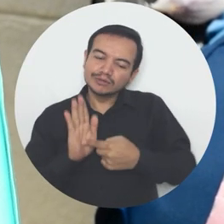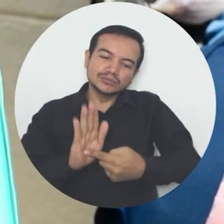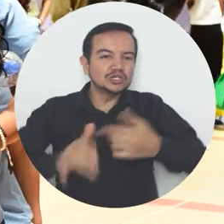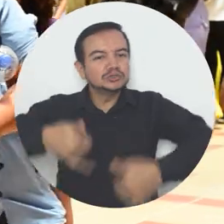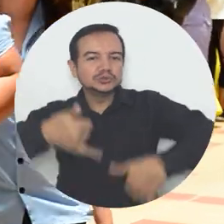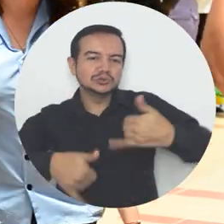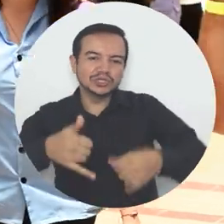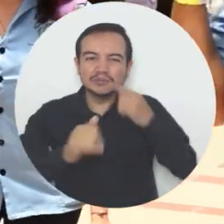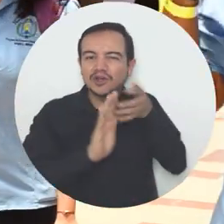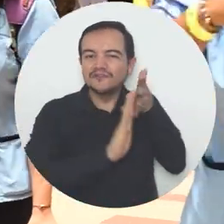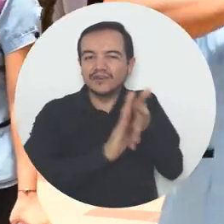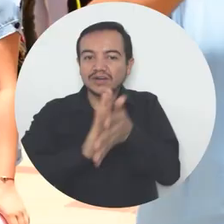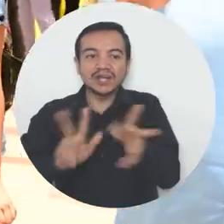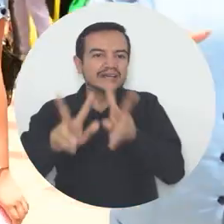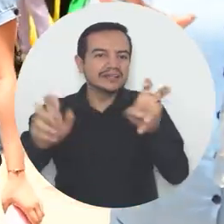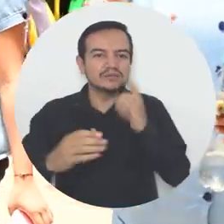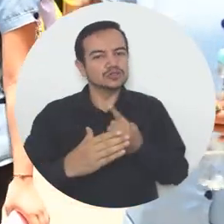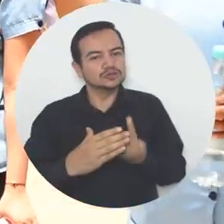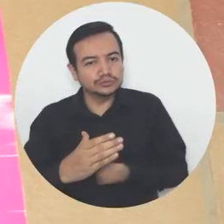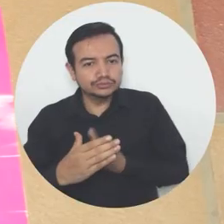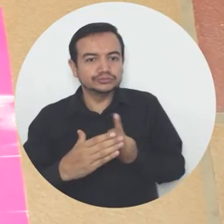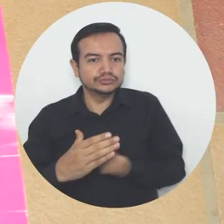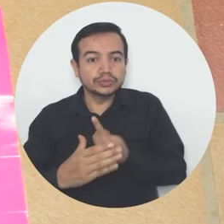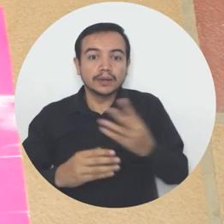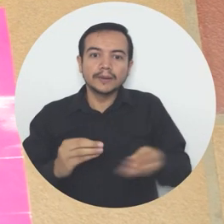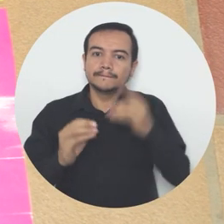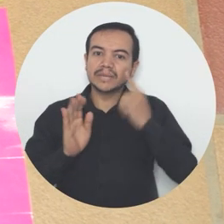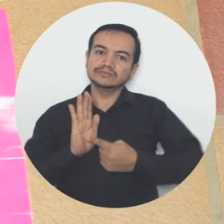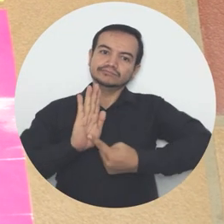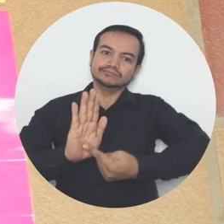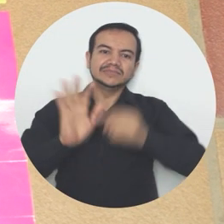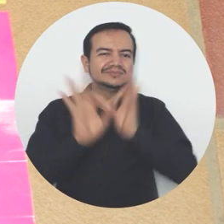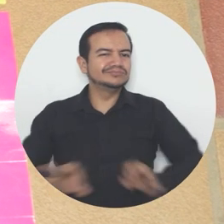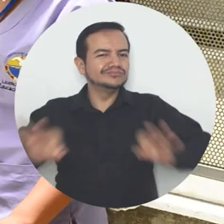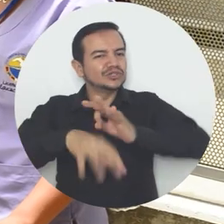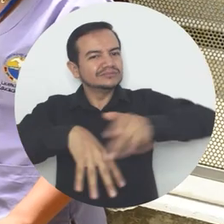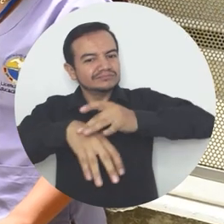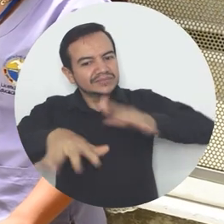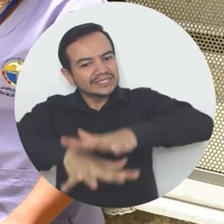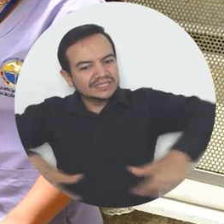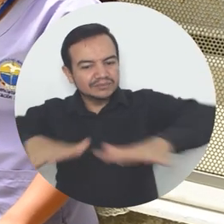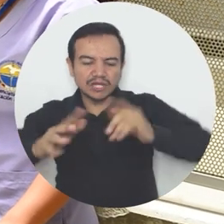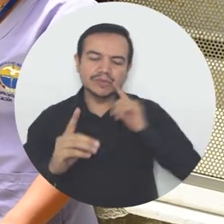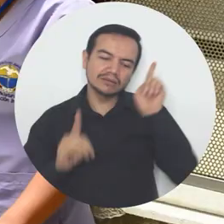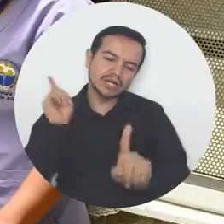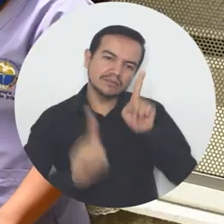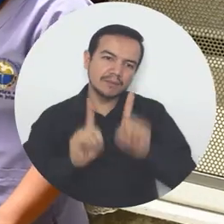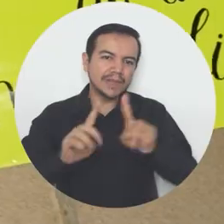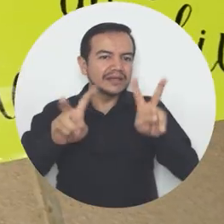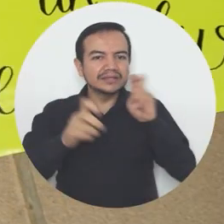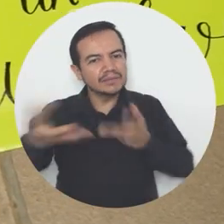de juegos didácticos entregaron información sobre los trastornos del espectro autista y resaltaron la necesidad de promover escenarios para